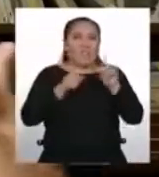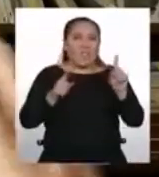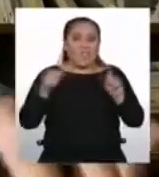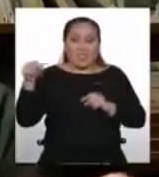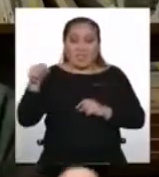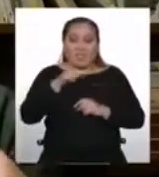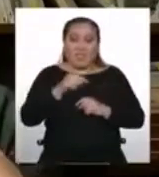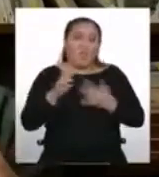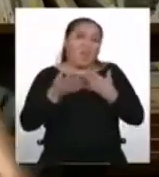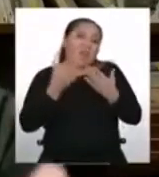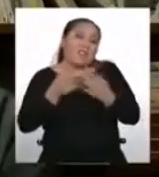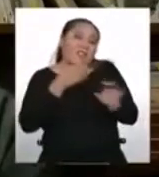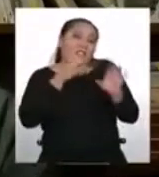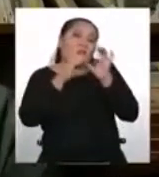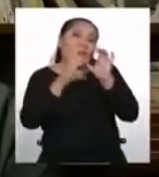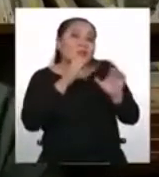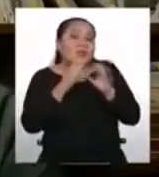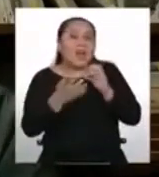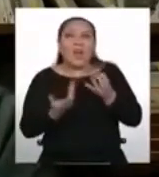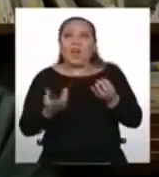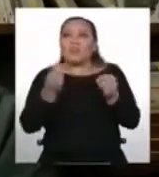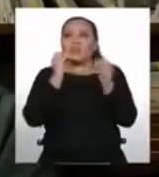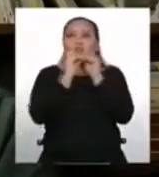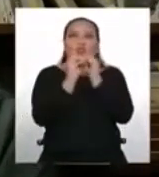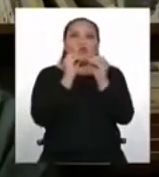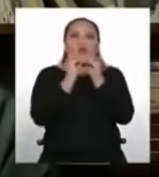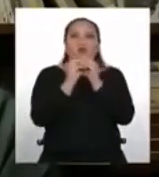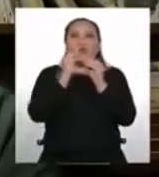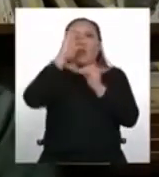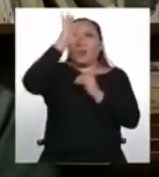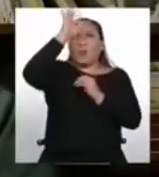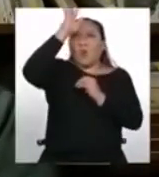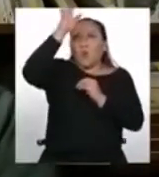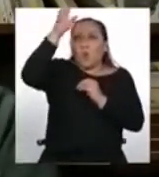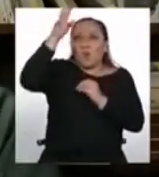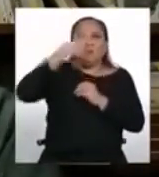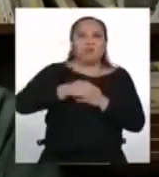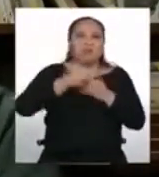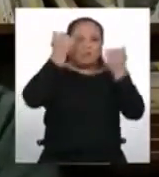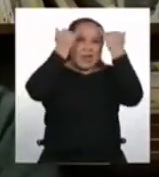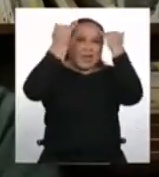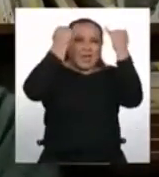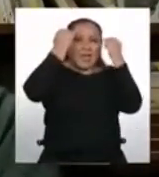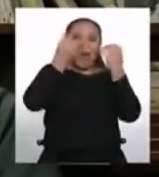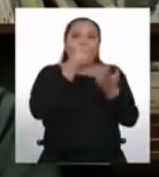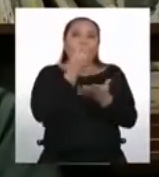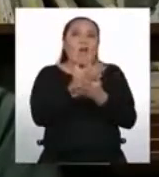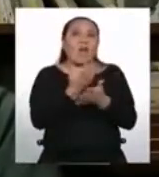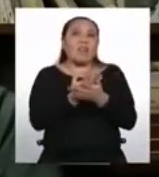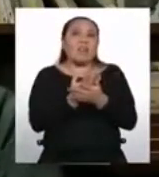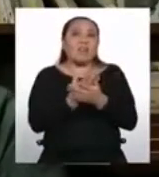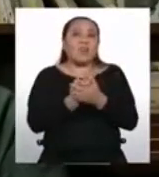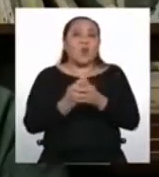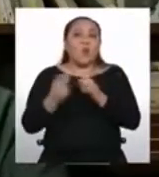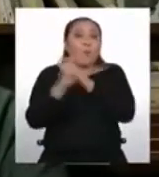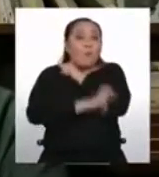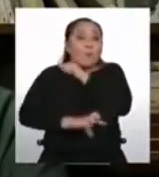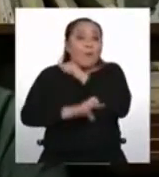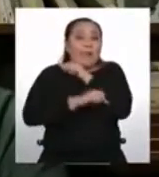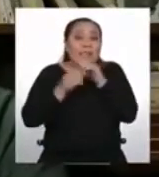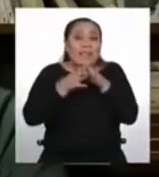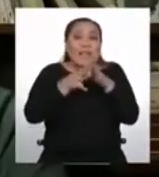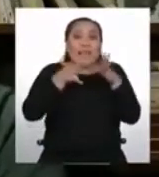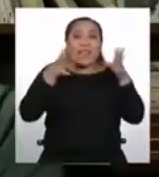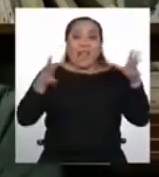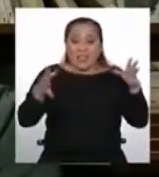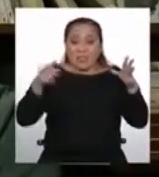conversando las soluciones sean más creativas y por lo tanto seamos un país más grande justamente por